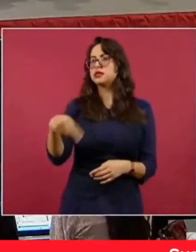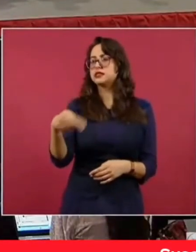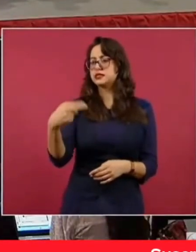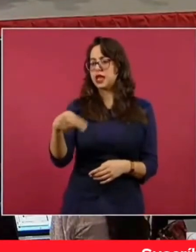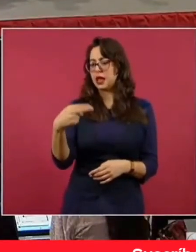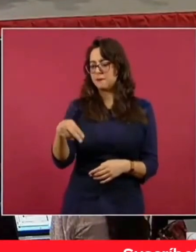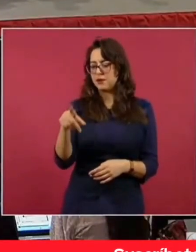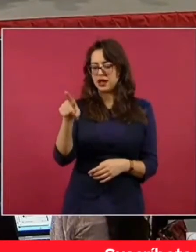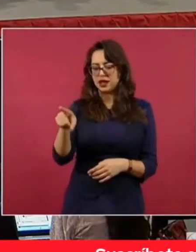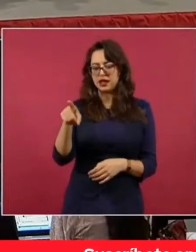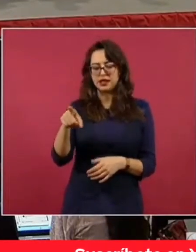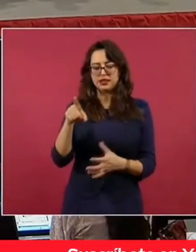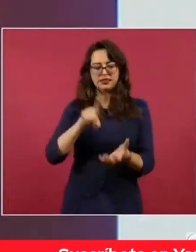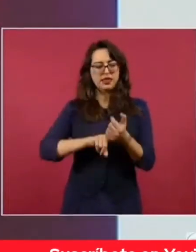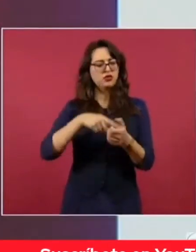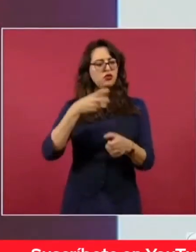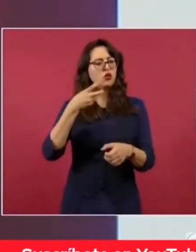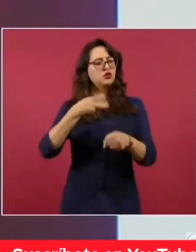cervecera Corona